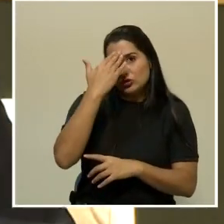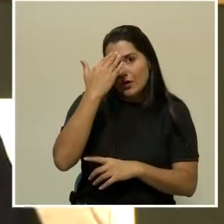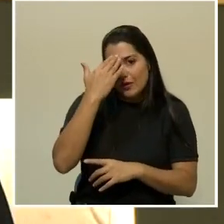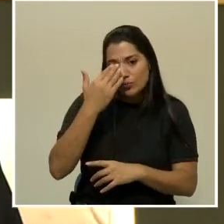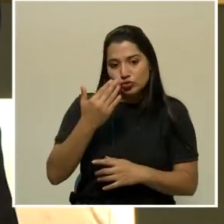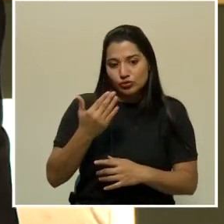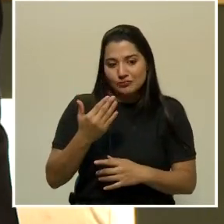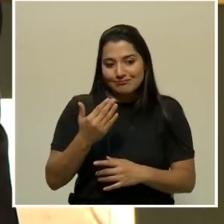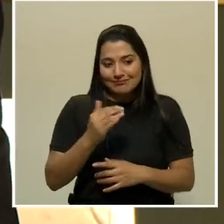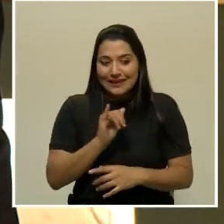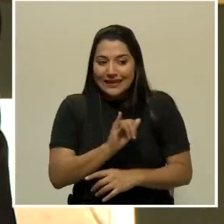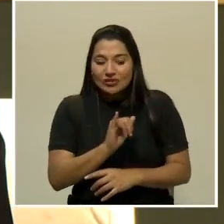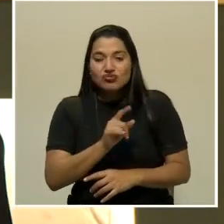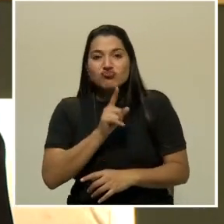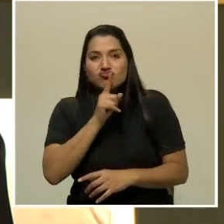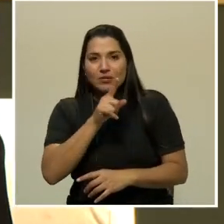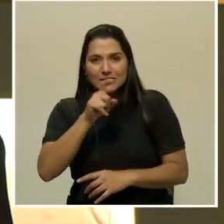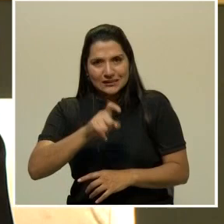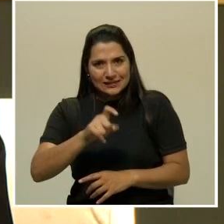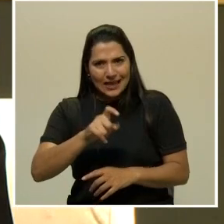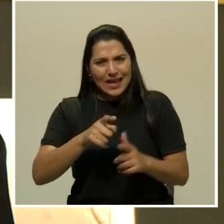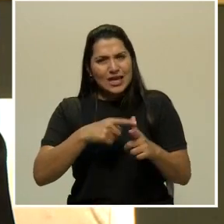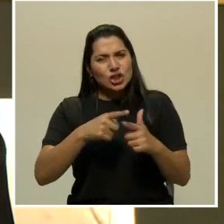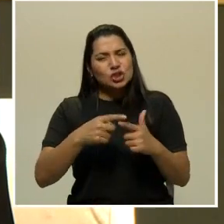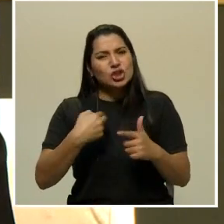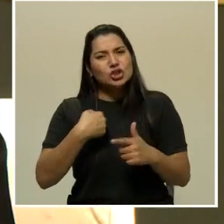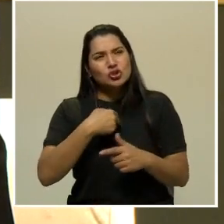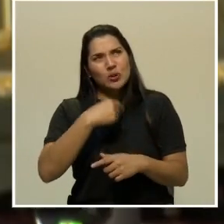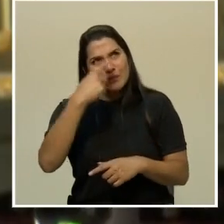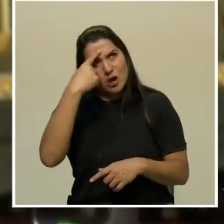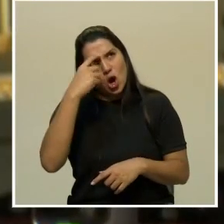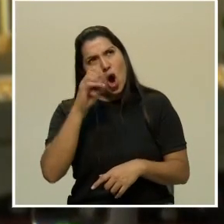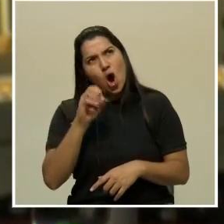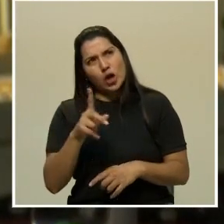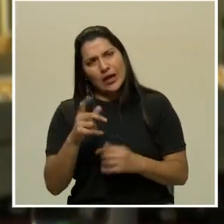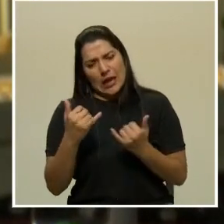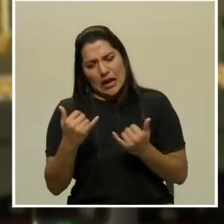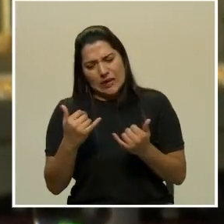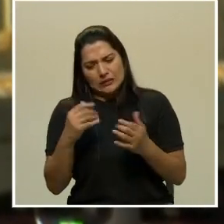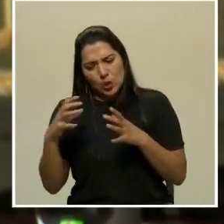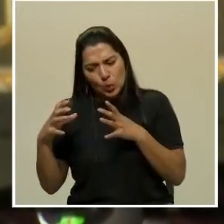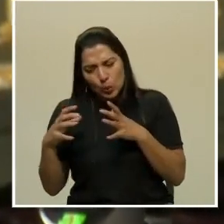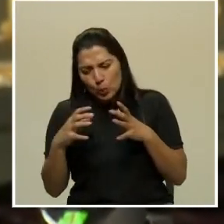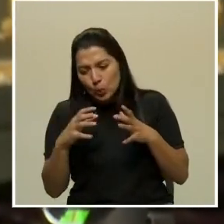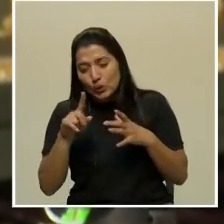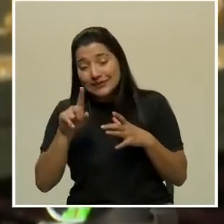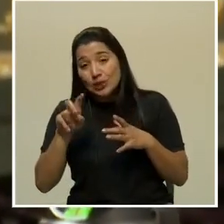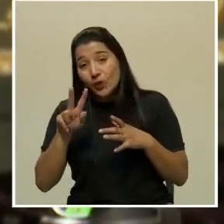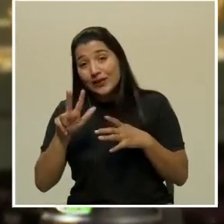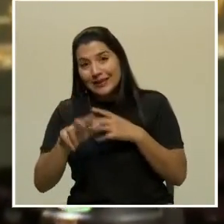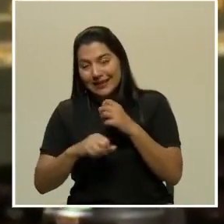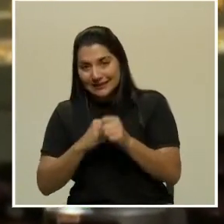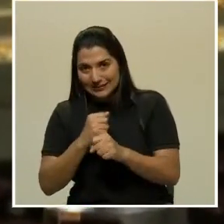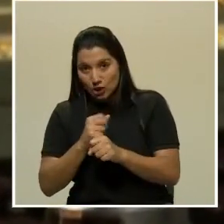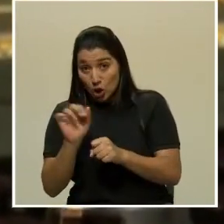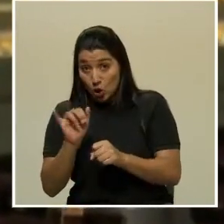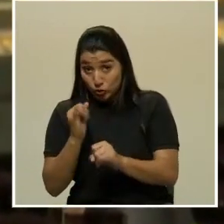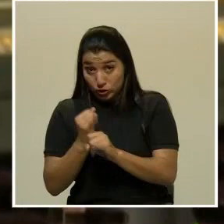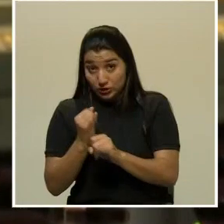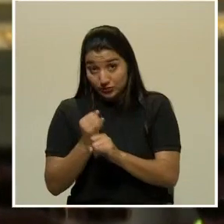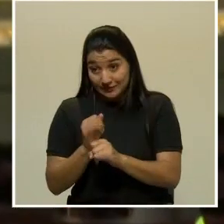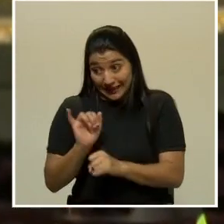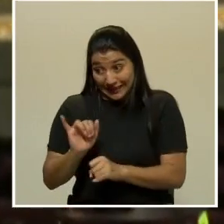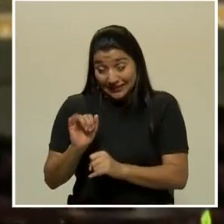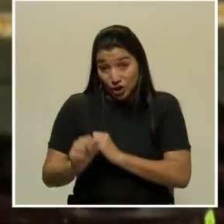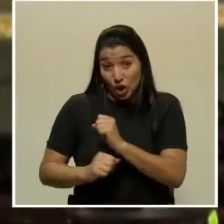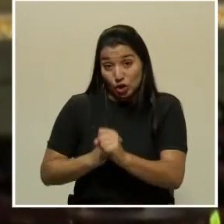necesidad, entonces corrimos a ver, ok, si vamos a cumplir 123 años como institución, porque esa es la edad que tiene este Teatro